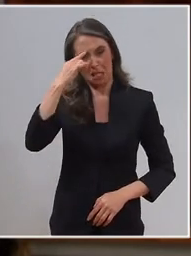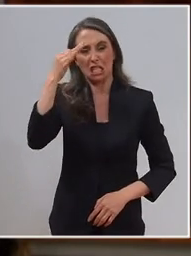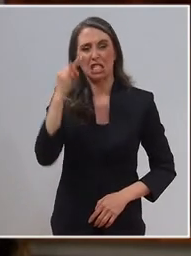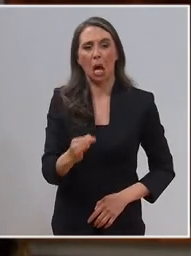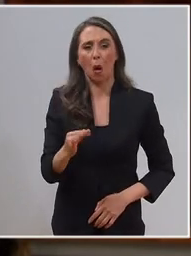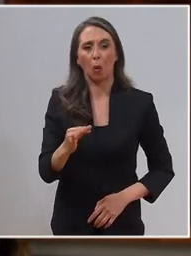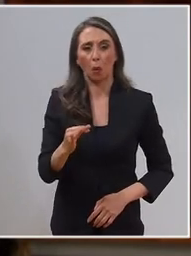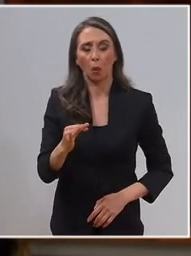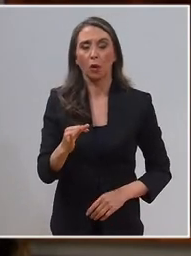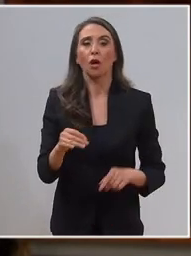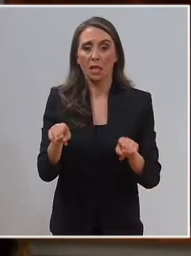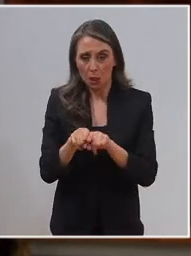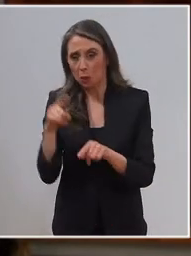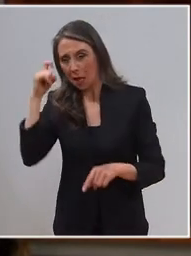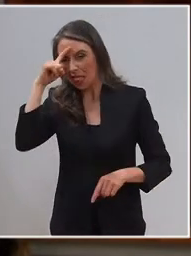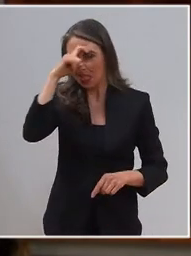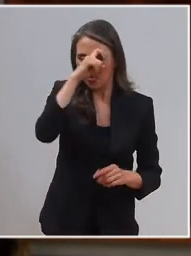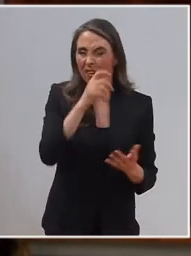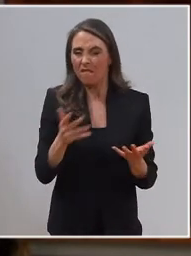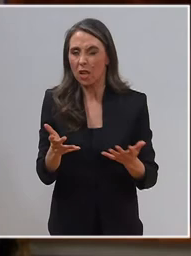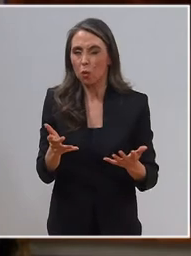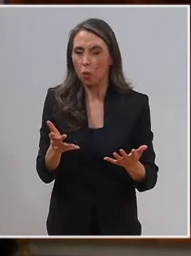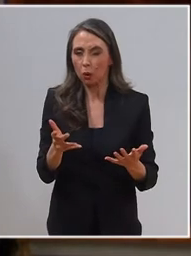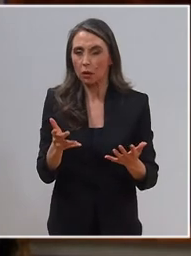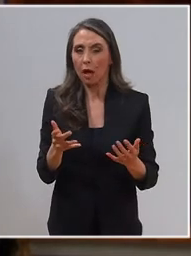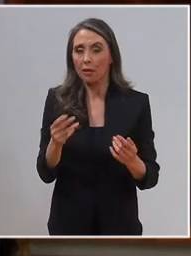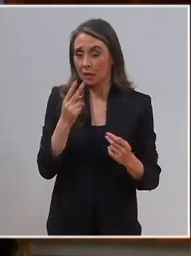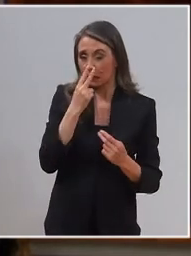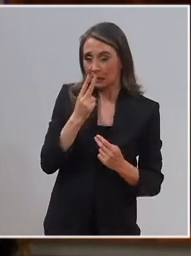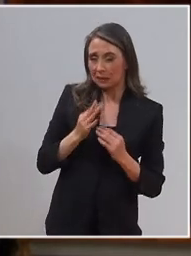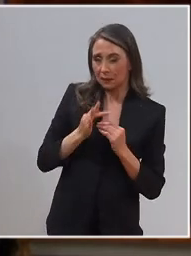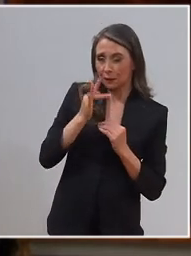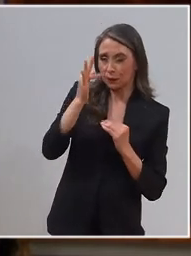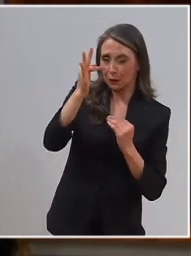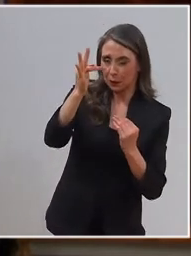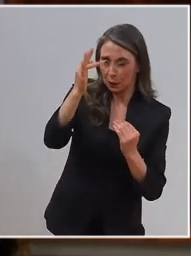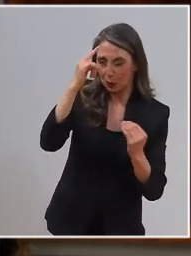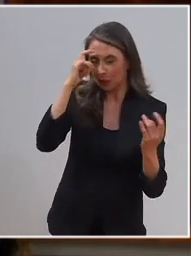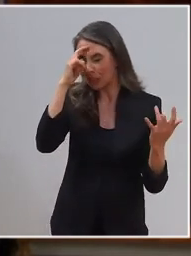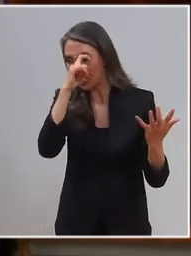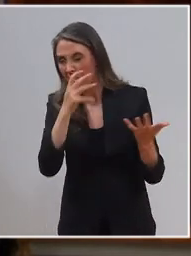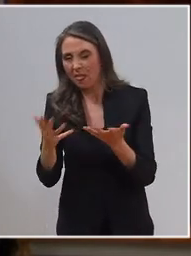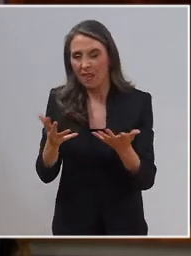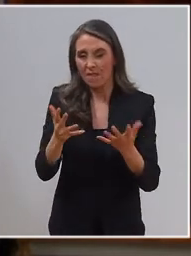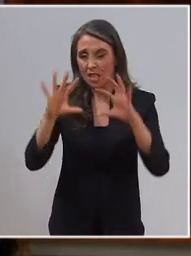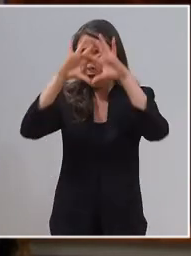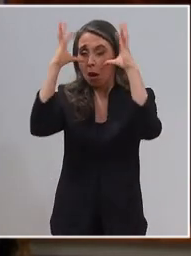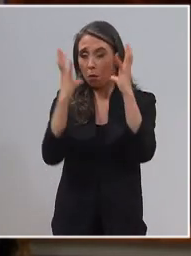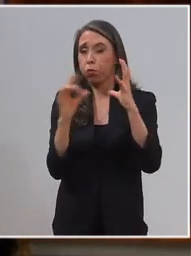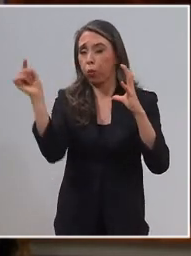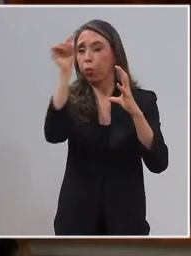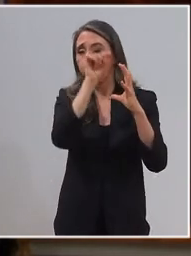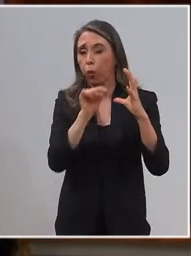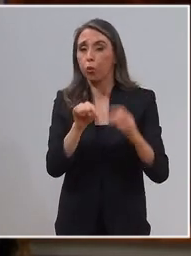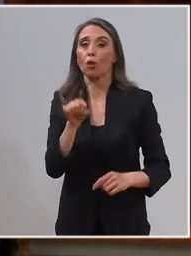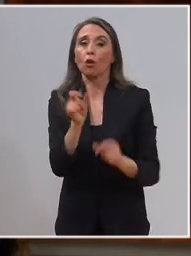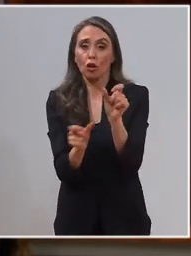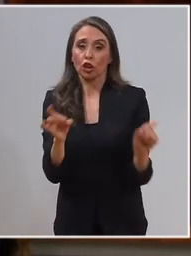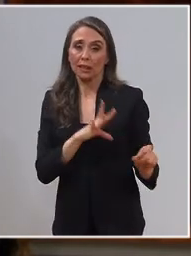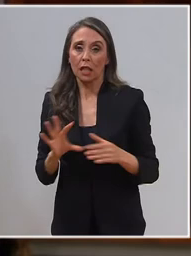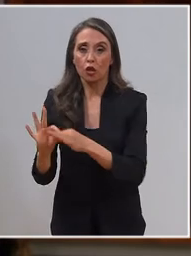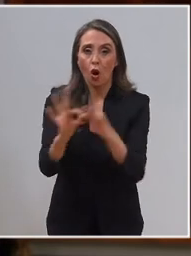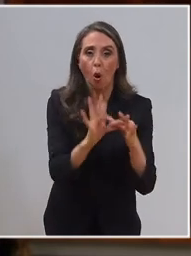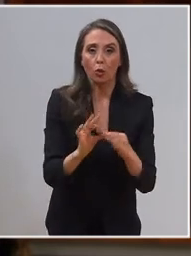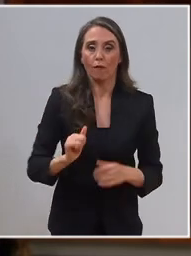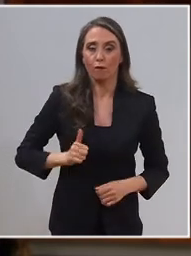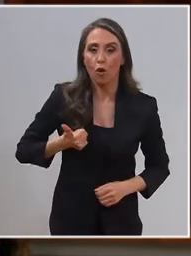que a pesar de las dificultades y los nubarrones que oscurecen el horizonte en el mundo entero, los chilenos con unidad,